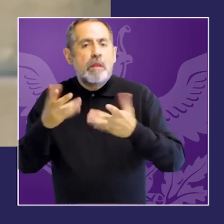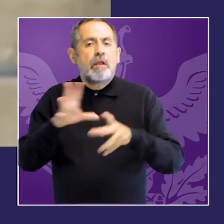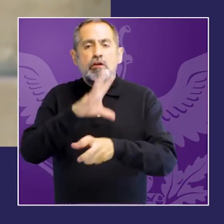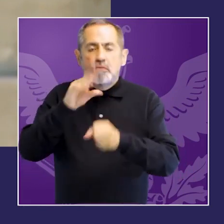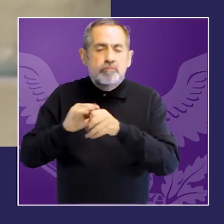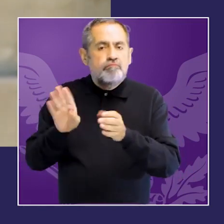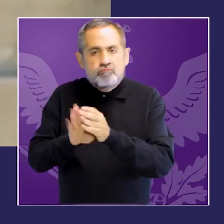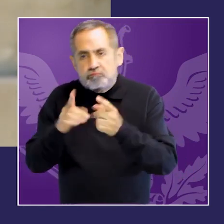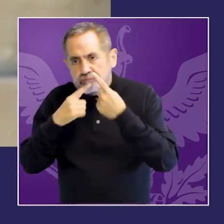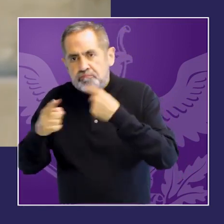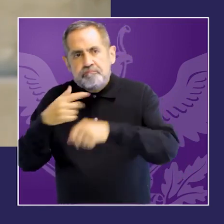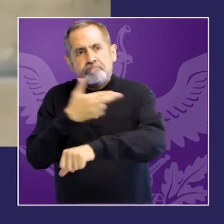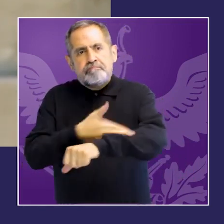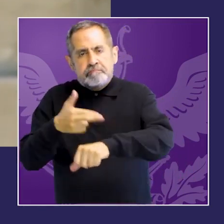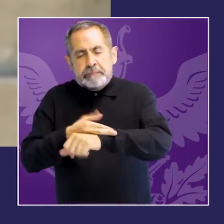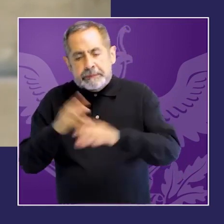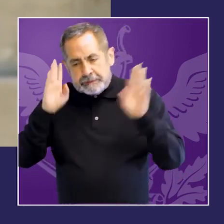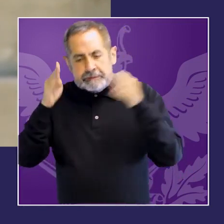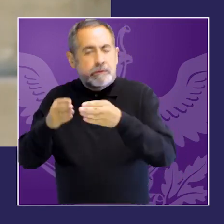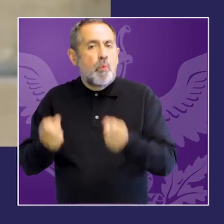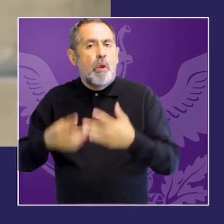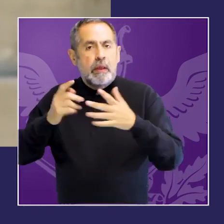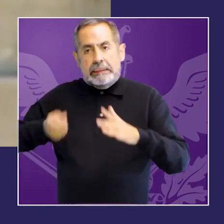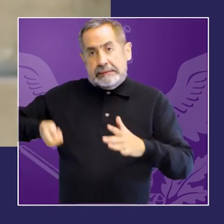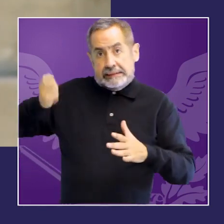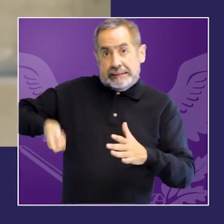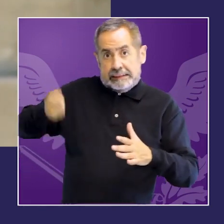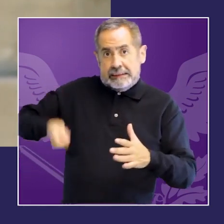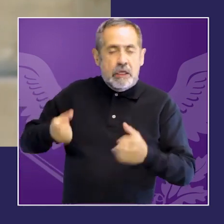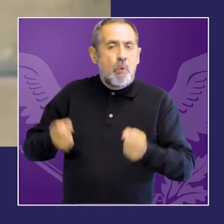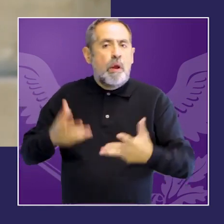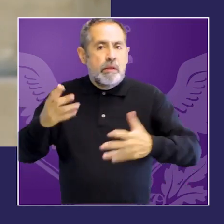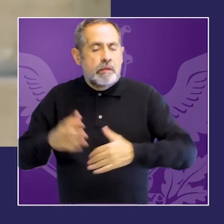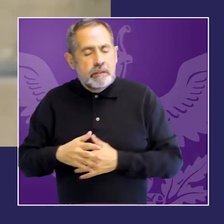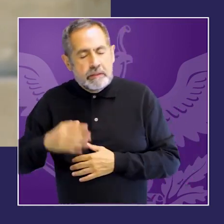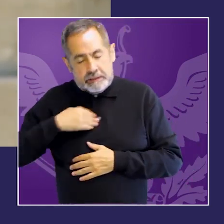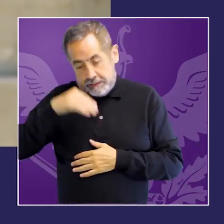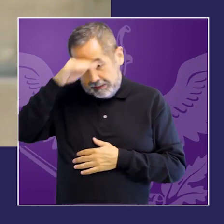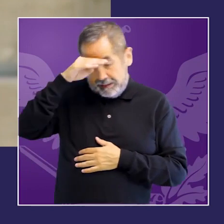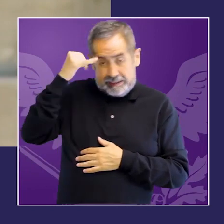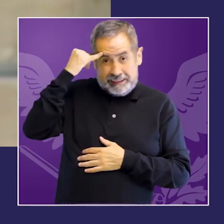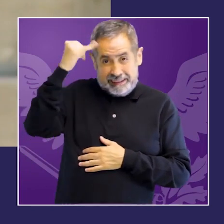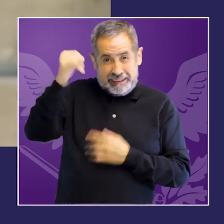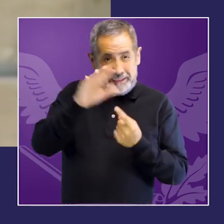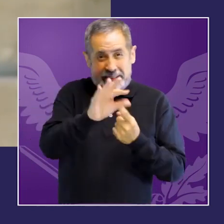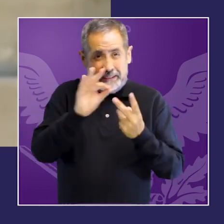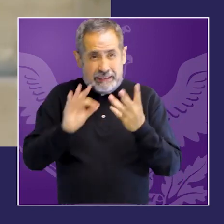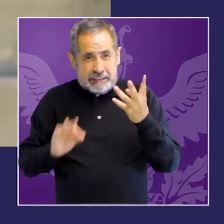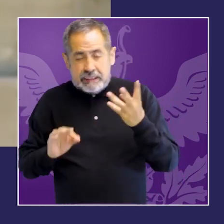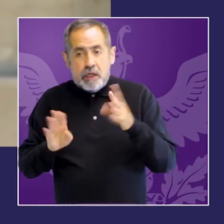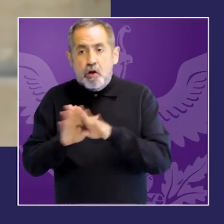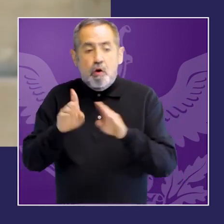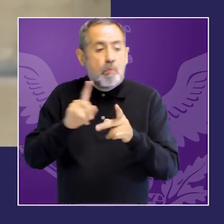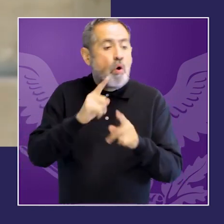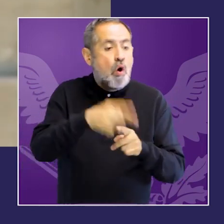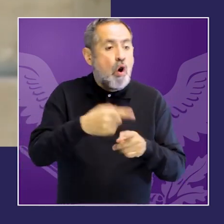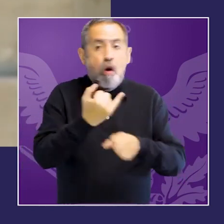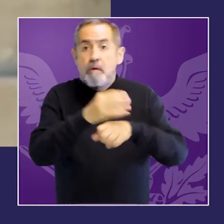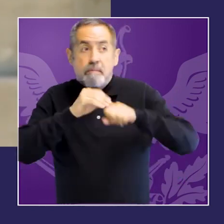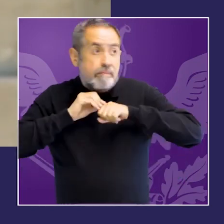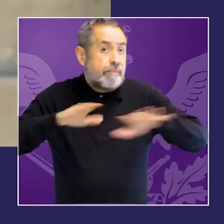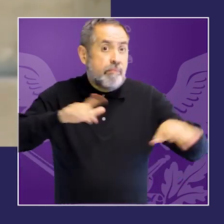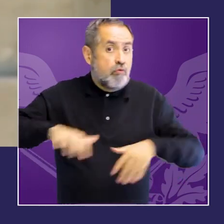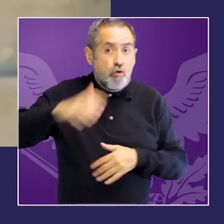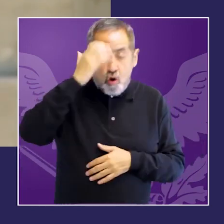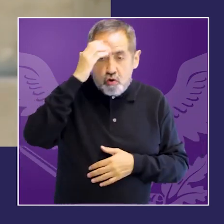una generalidad en todos los países de la región, la fundamentación y la exhaustividad de la evaluación de la figura del tipo